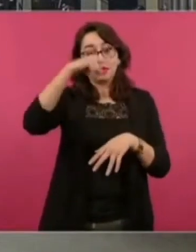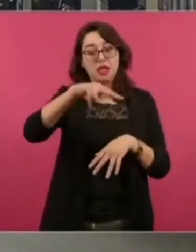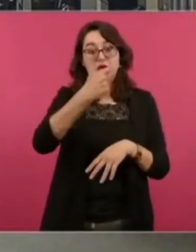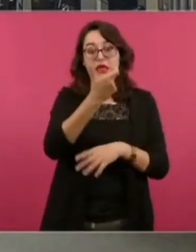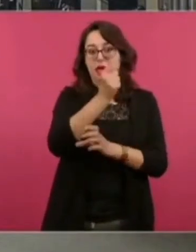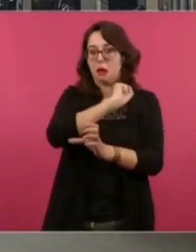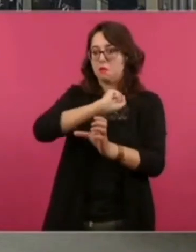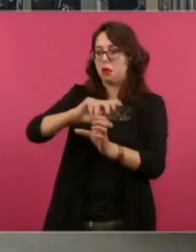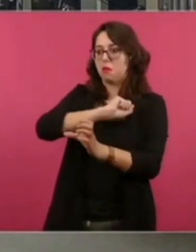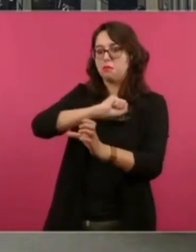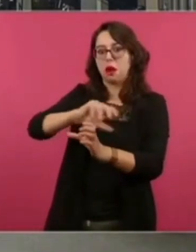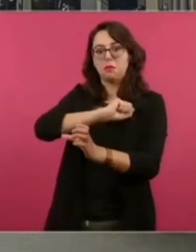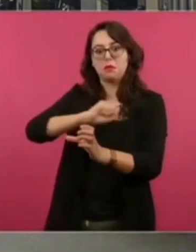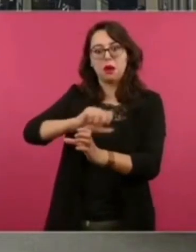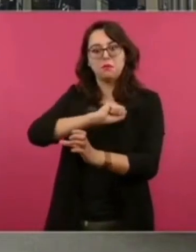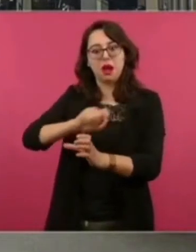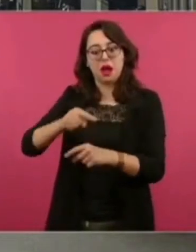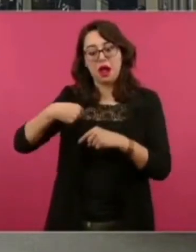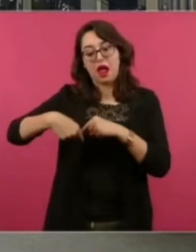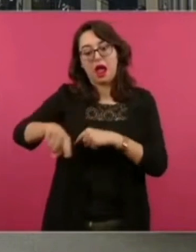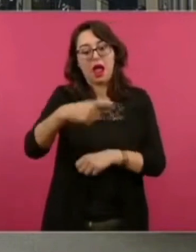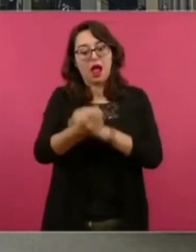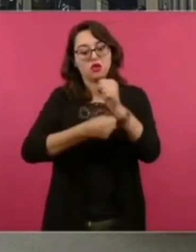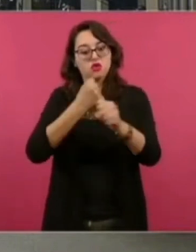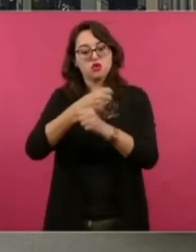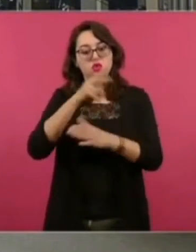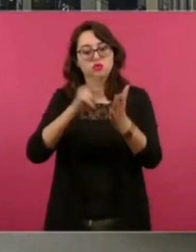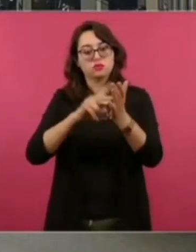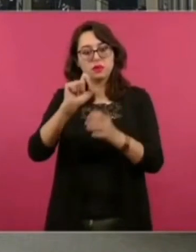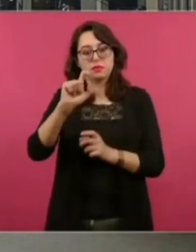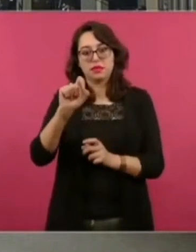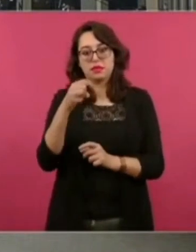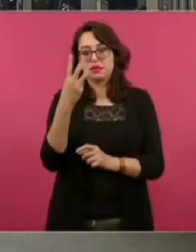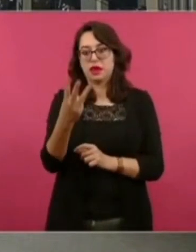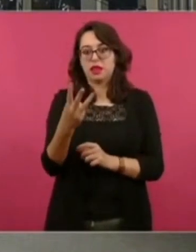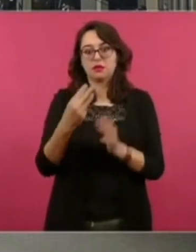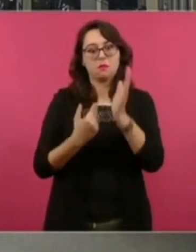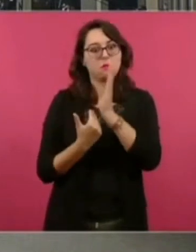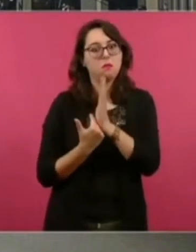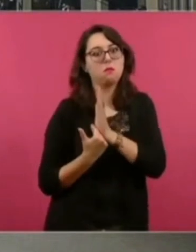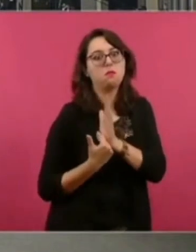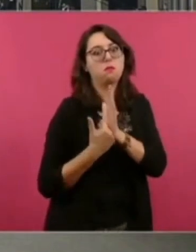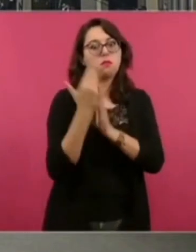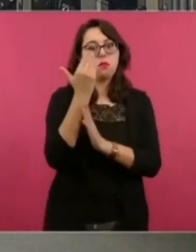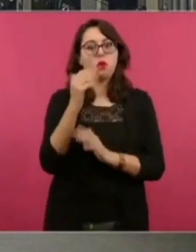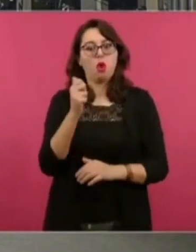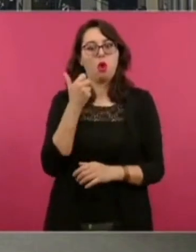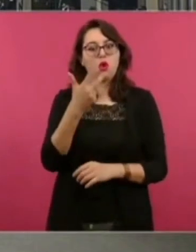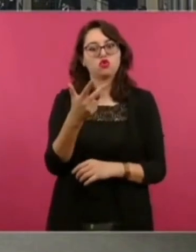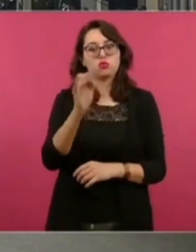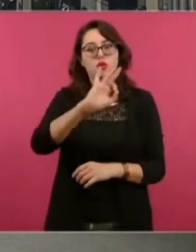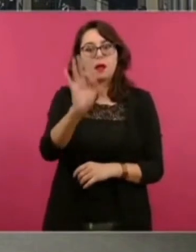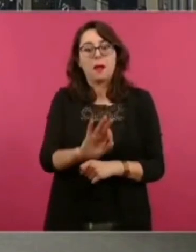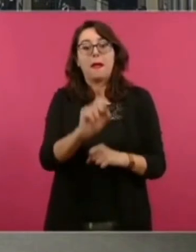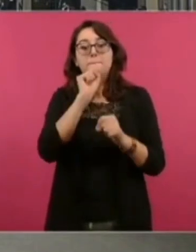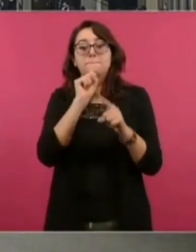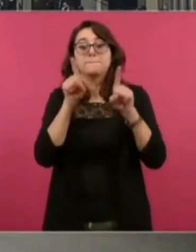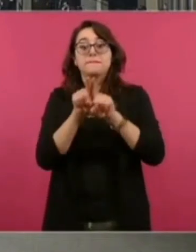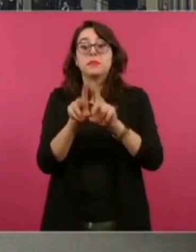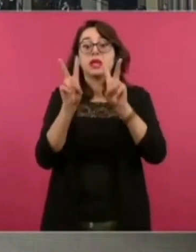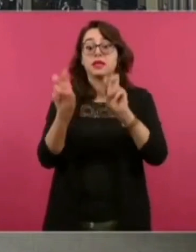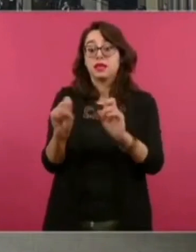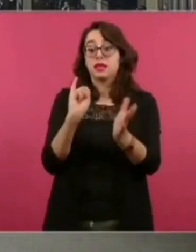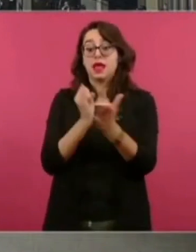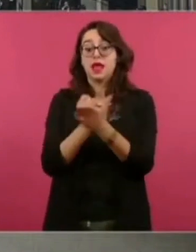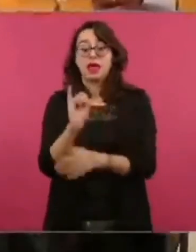2023, además del 8%. También, bueno, si se cumpliera esta expectativa de la inflación de 4.6%,